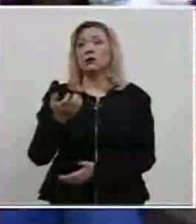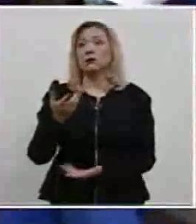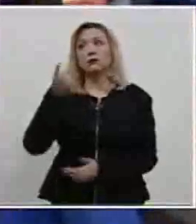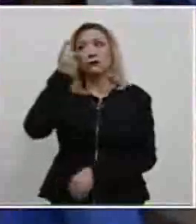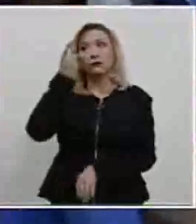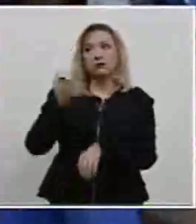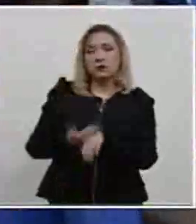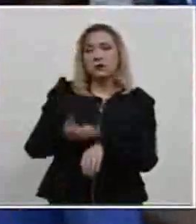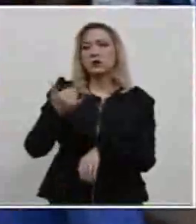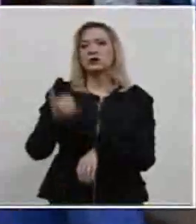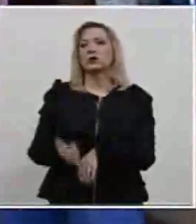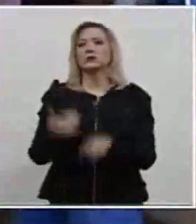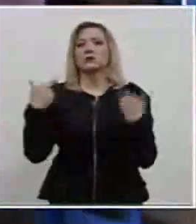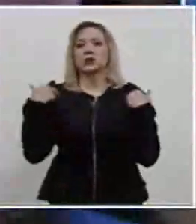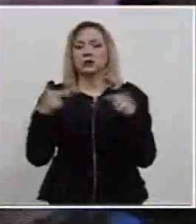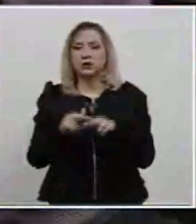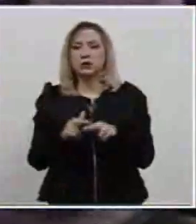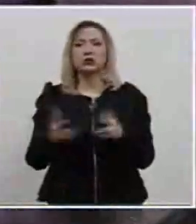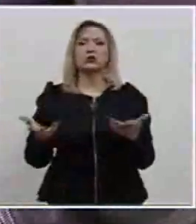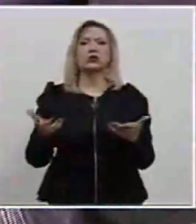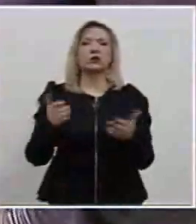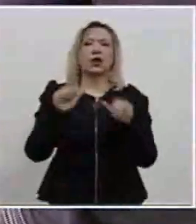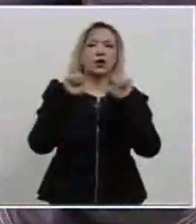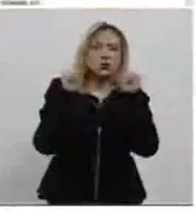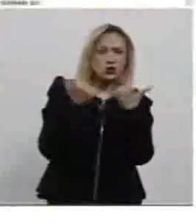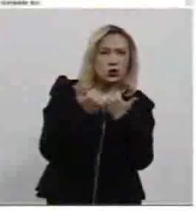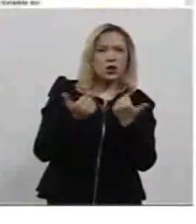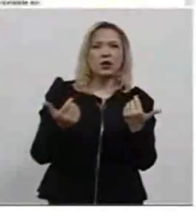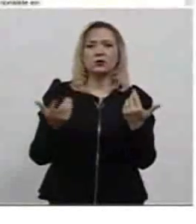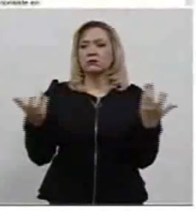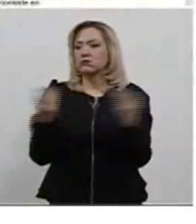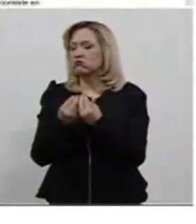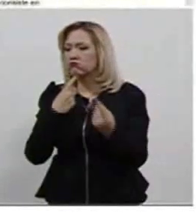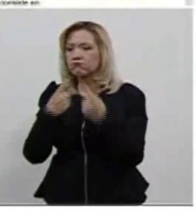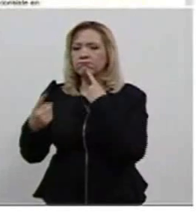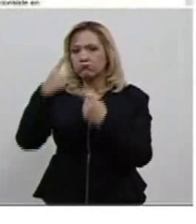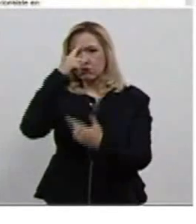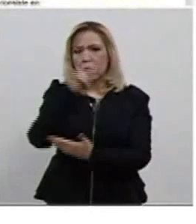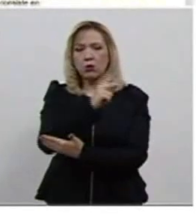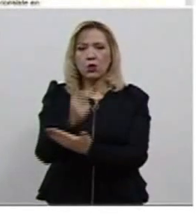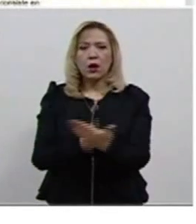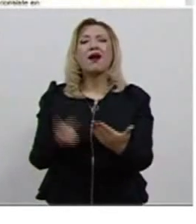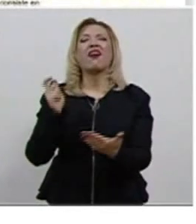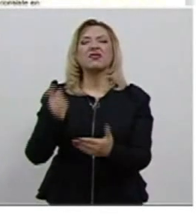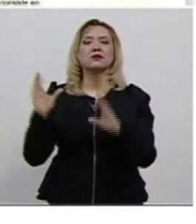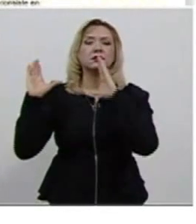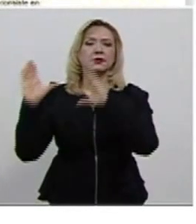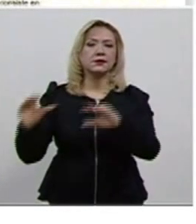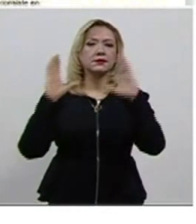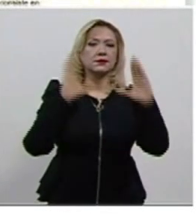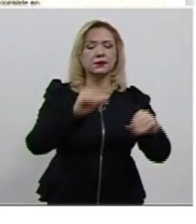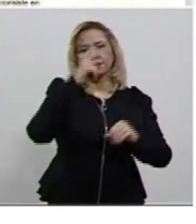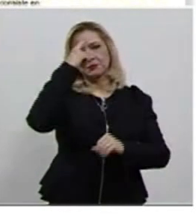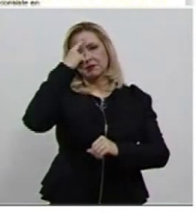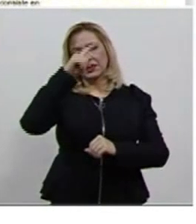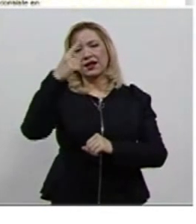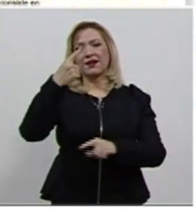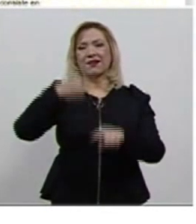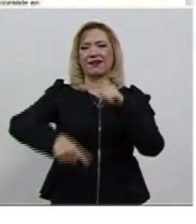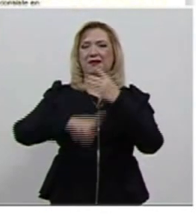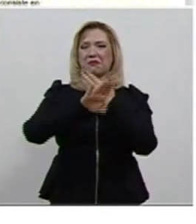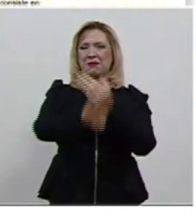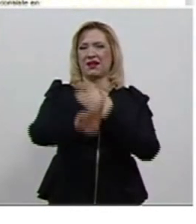en coordinación con las organizaciones de la sociedad civil creen programas de sensibilización y capacitación contra la violencia,